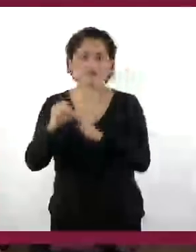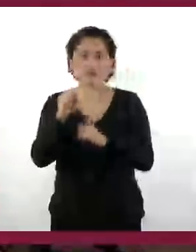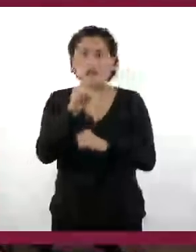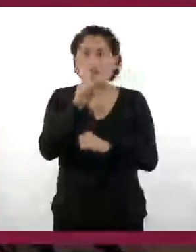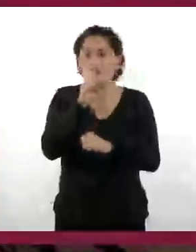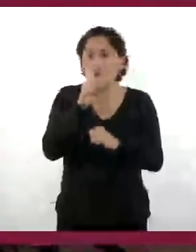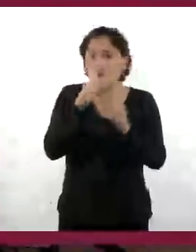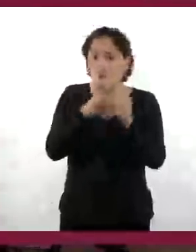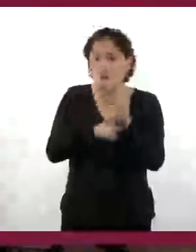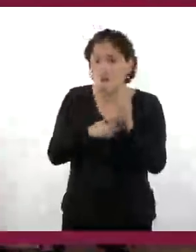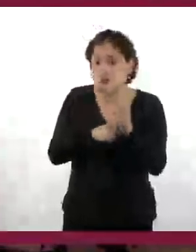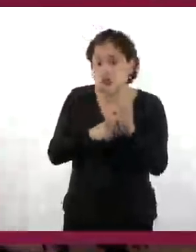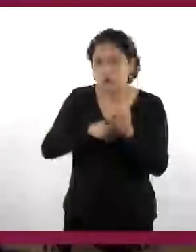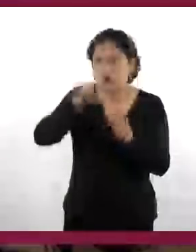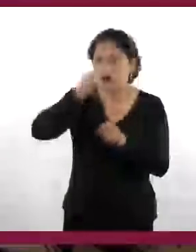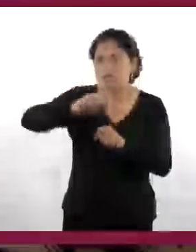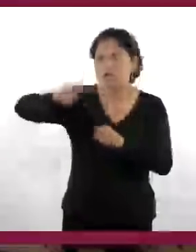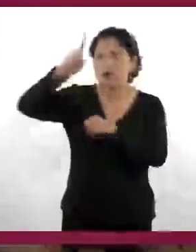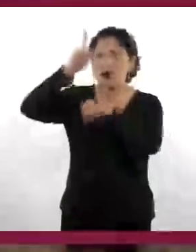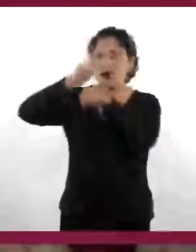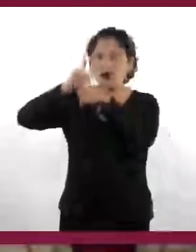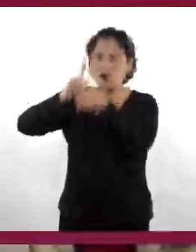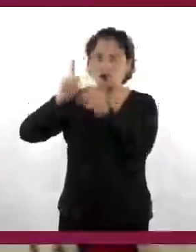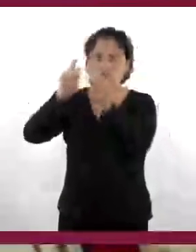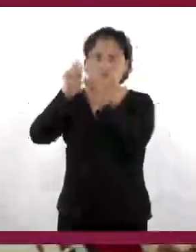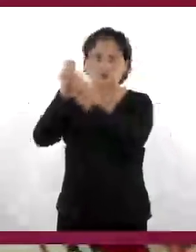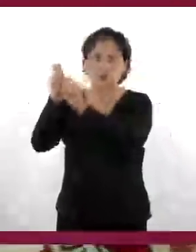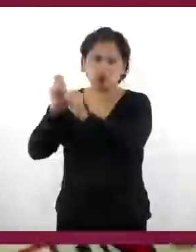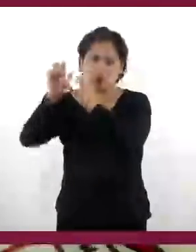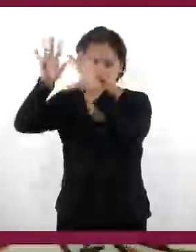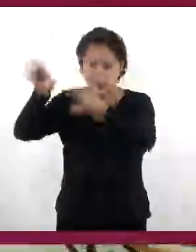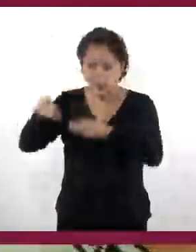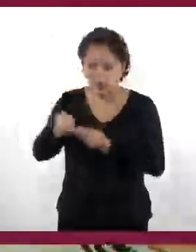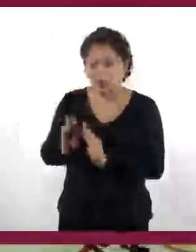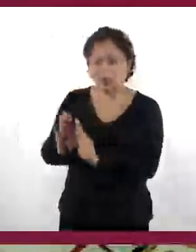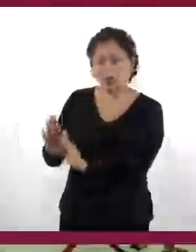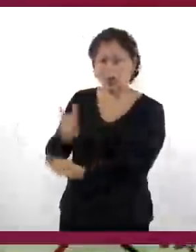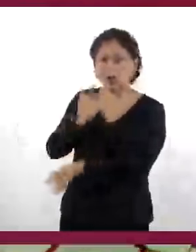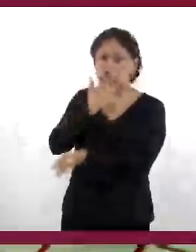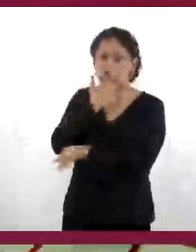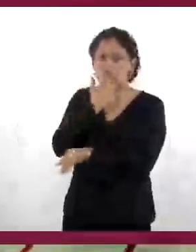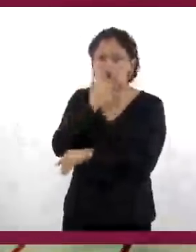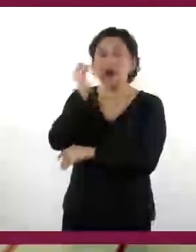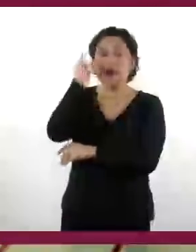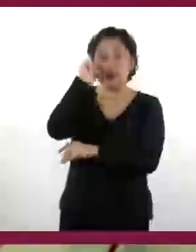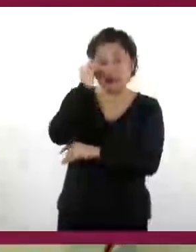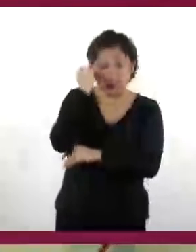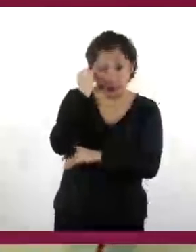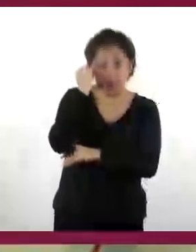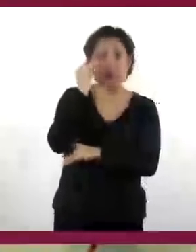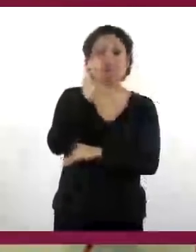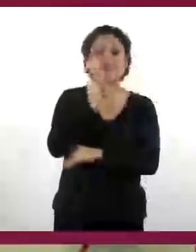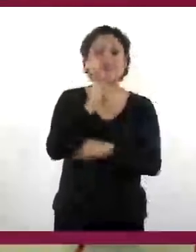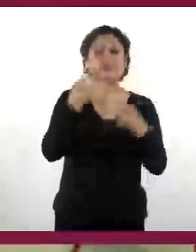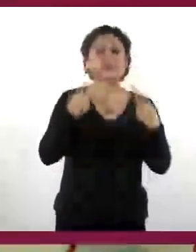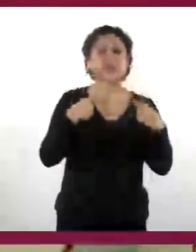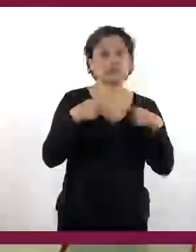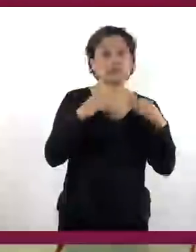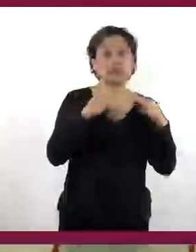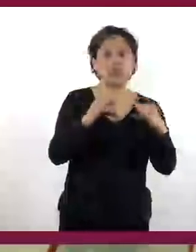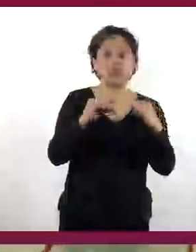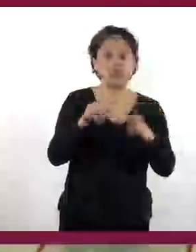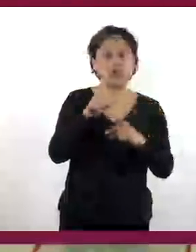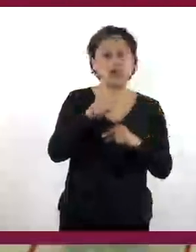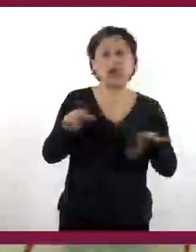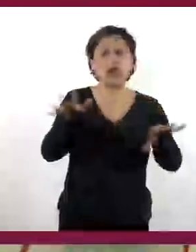y objetos sagrados a fin de resguardarlos. Además, tanto evangelizadores como indígenas se interesaron en adelantar o atrasar